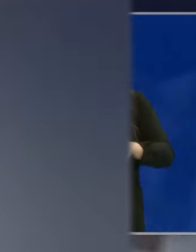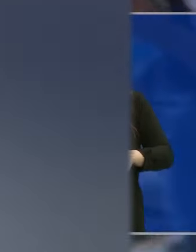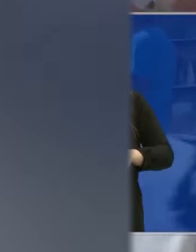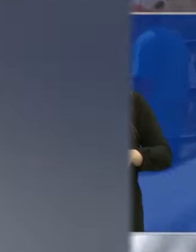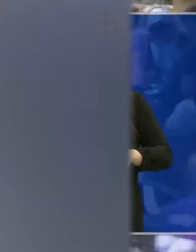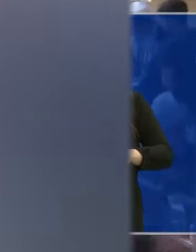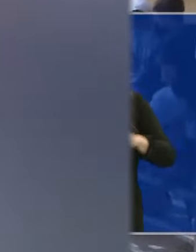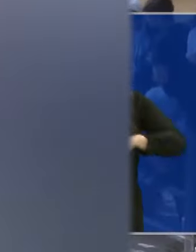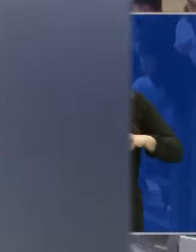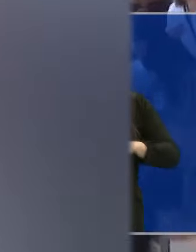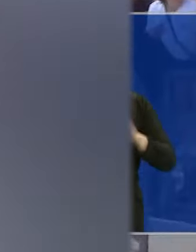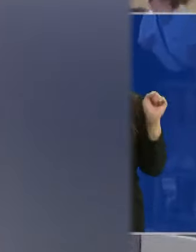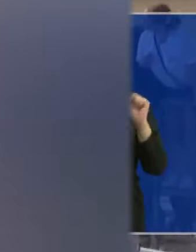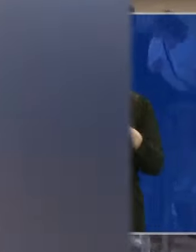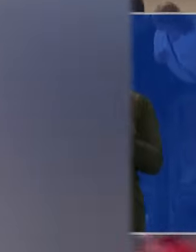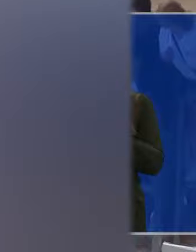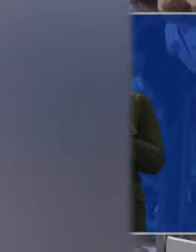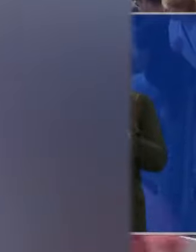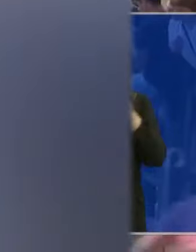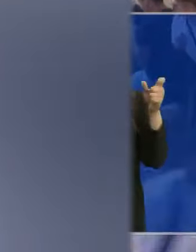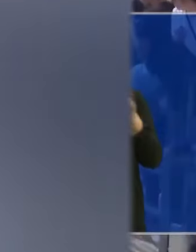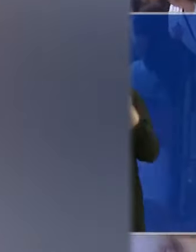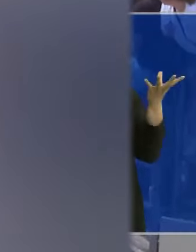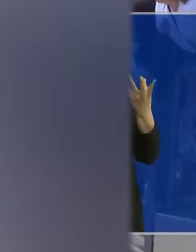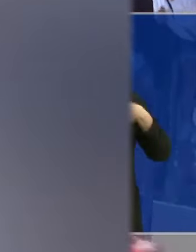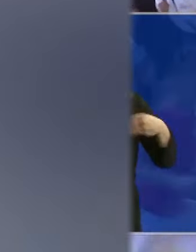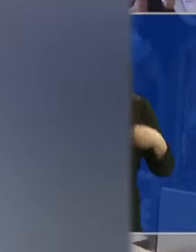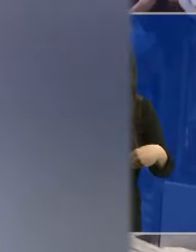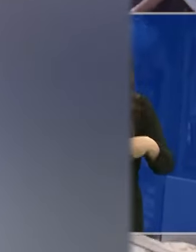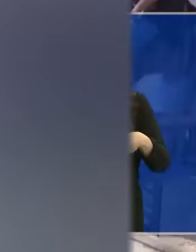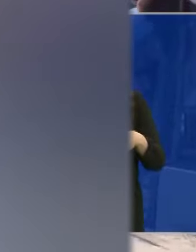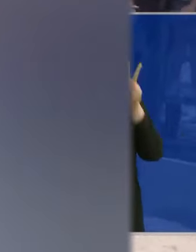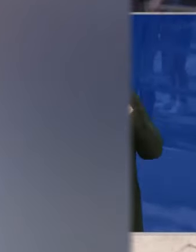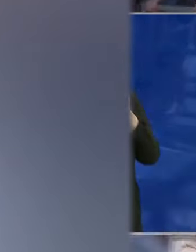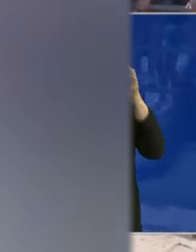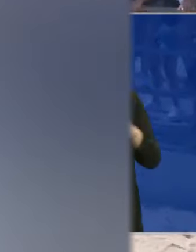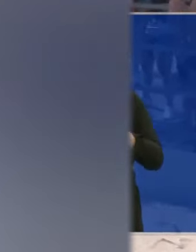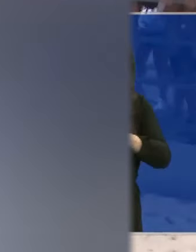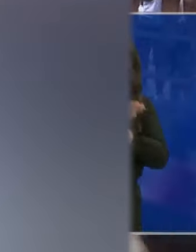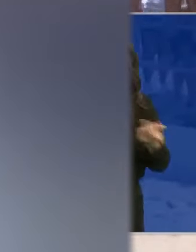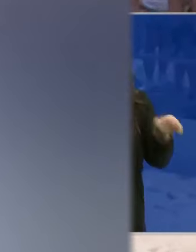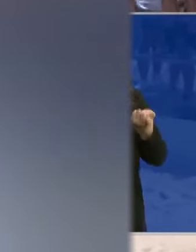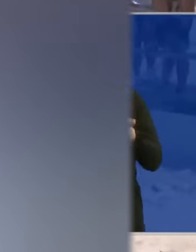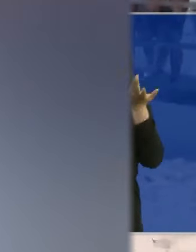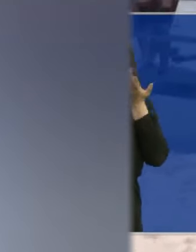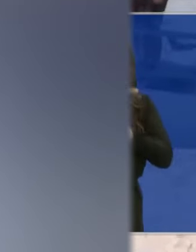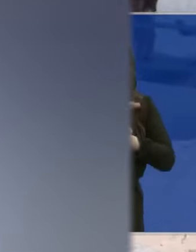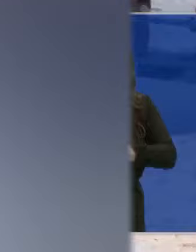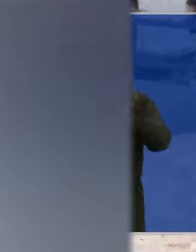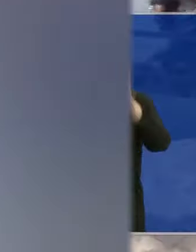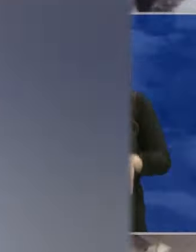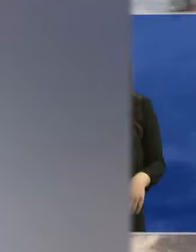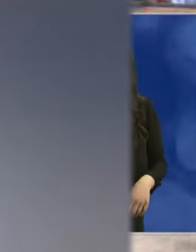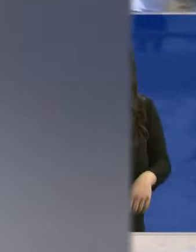también intervienen. Detrás de miles de personas disfrutando en una celebración está la coordinación y colaboración de diferentes